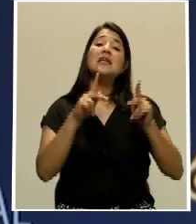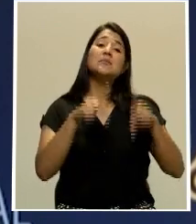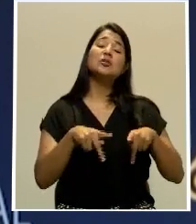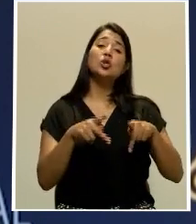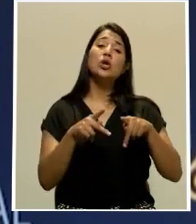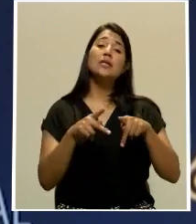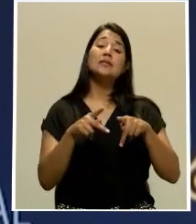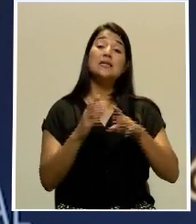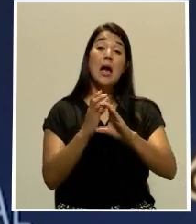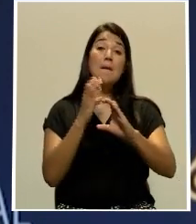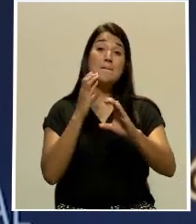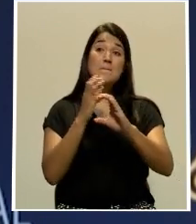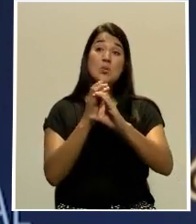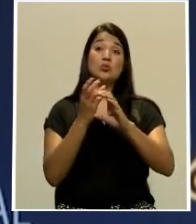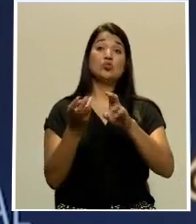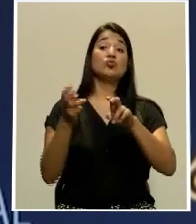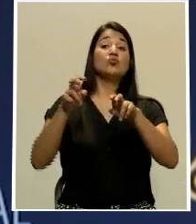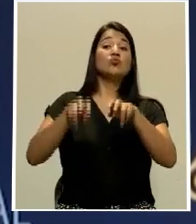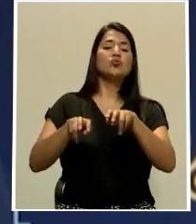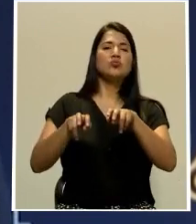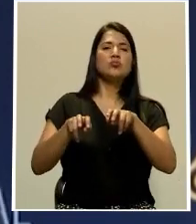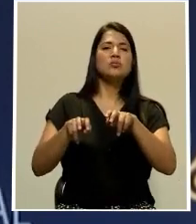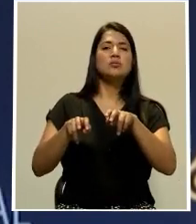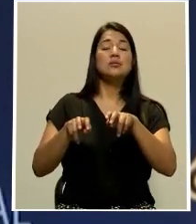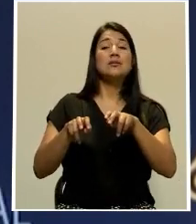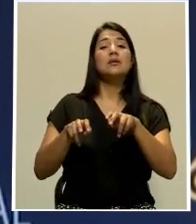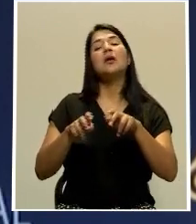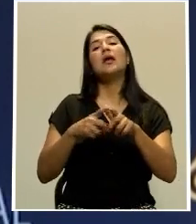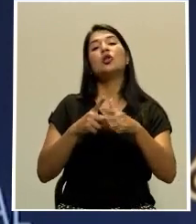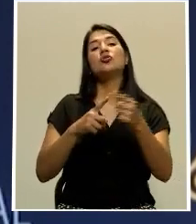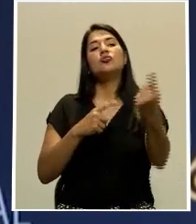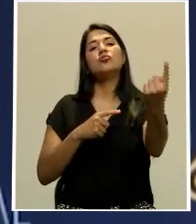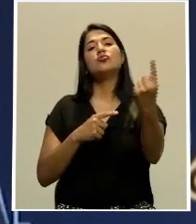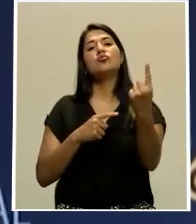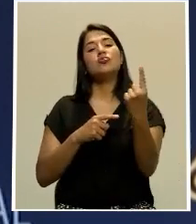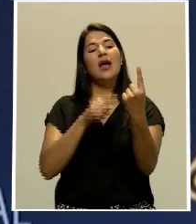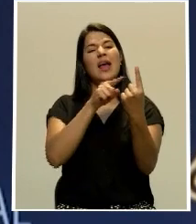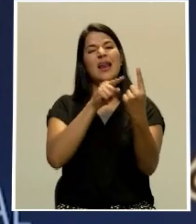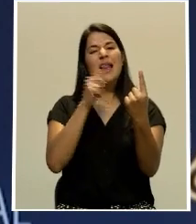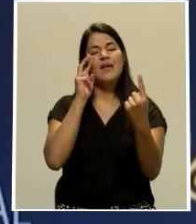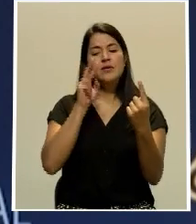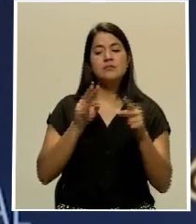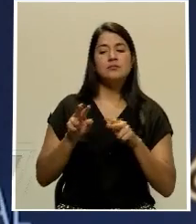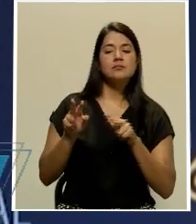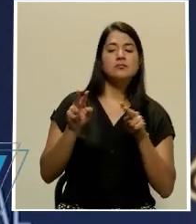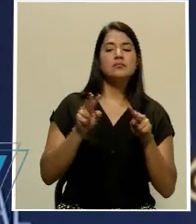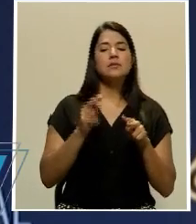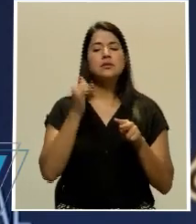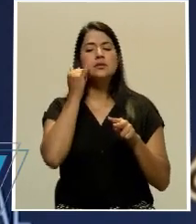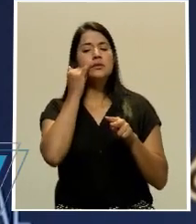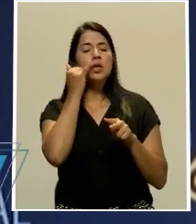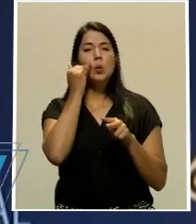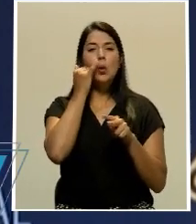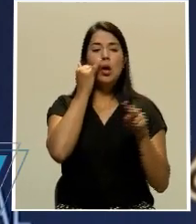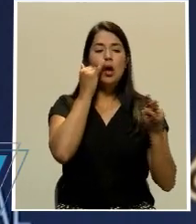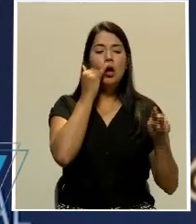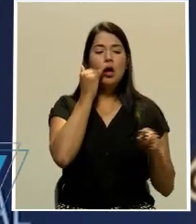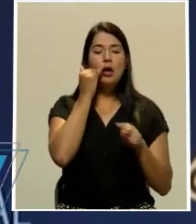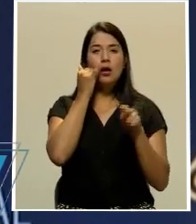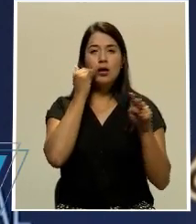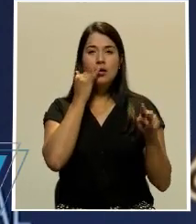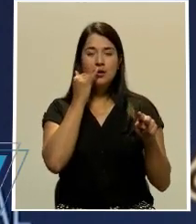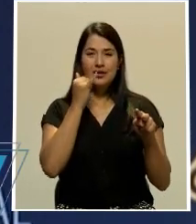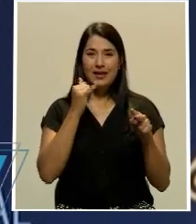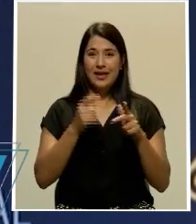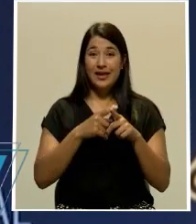a ver su teléfono celular, a ver noticias, se guardan el celular y nunca observan a las personas que